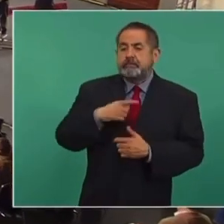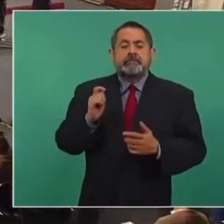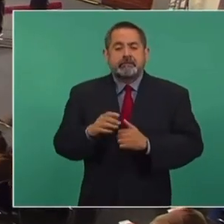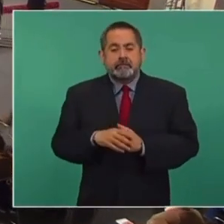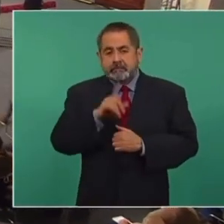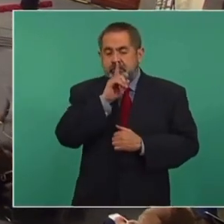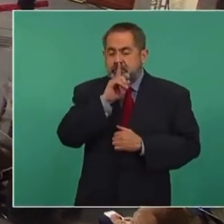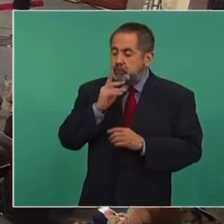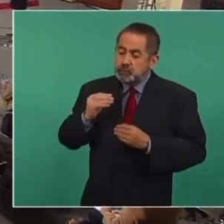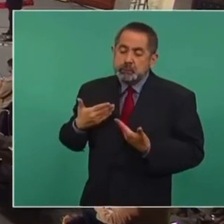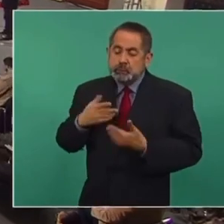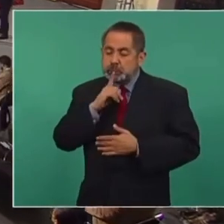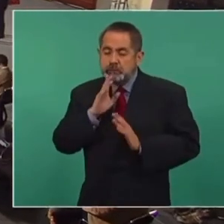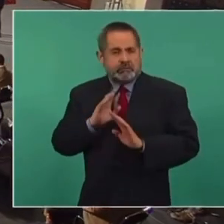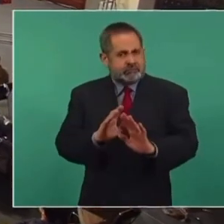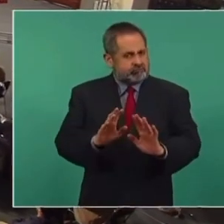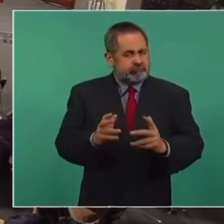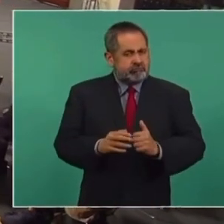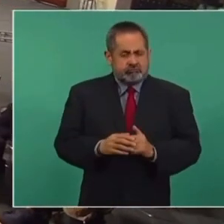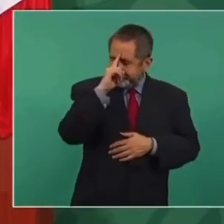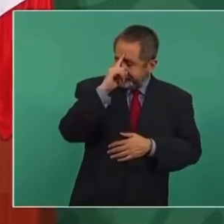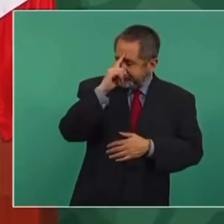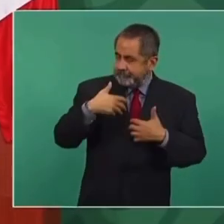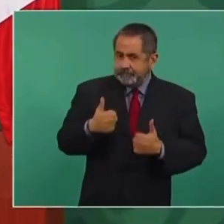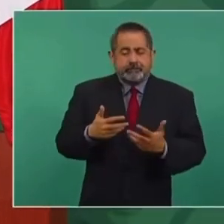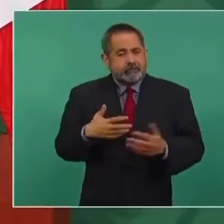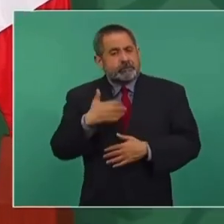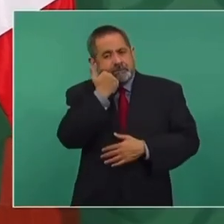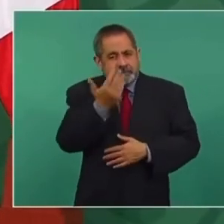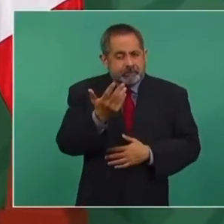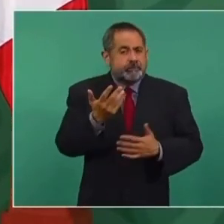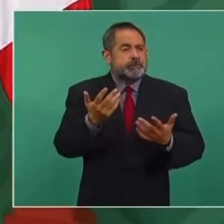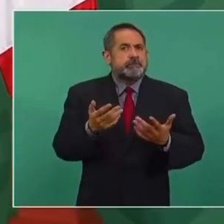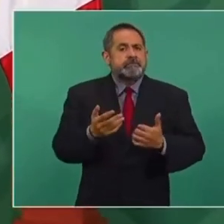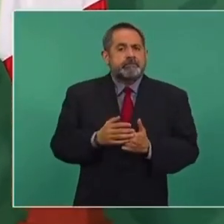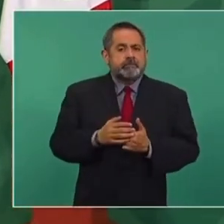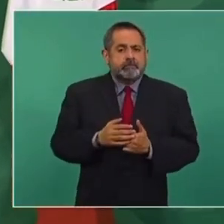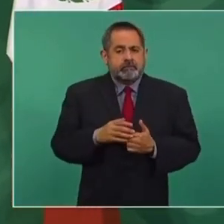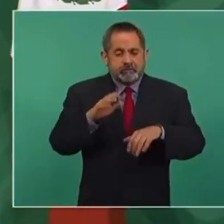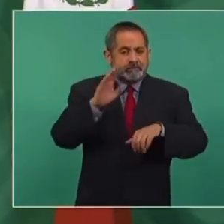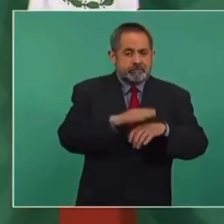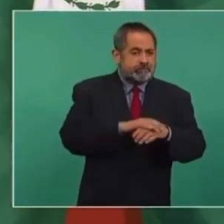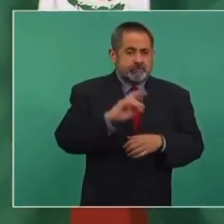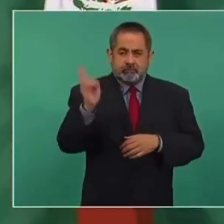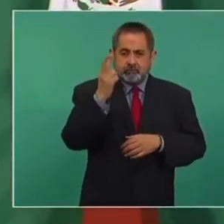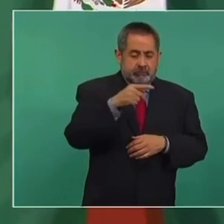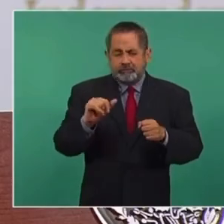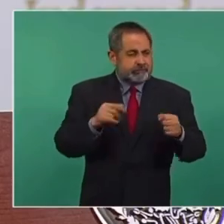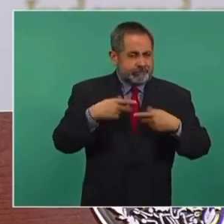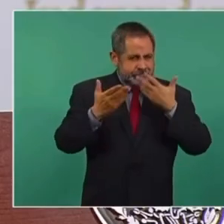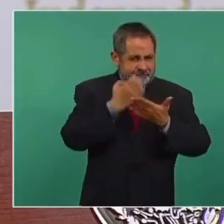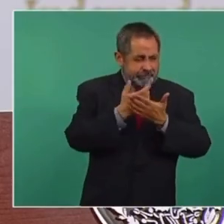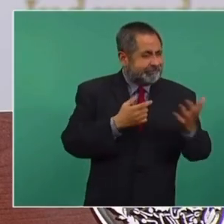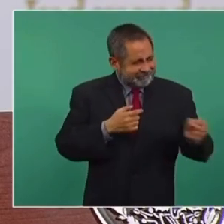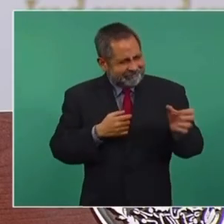caer en la autocomplacencia. No, yo quisiera que hubiesen más economistas de la UNAM en el gobierno,